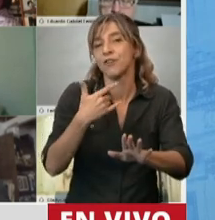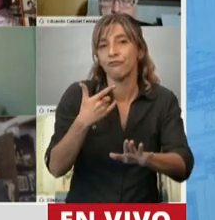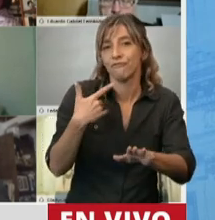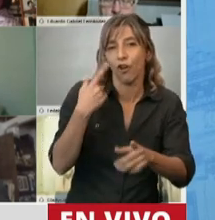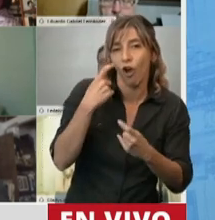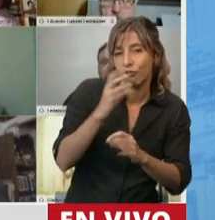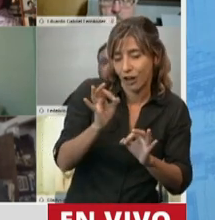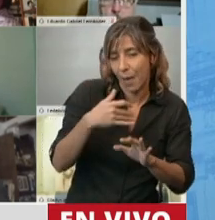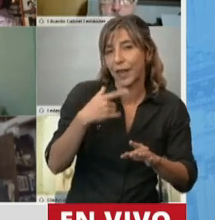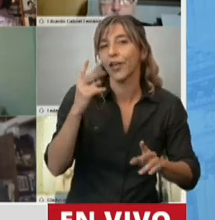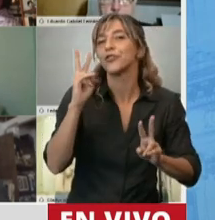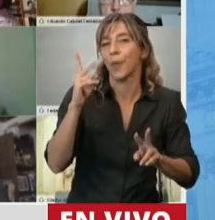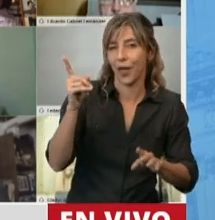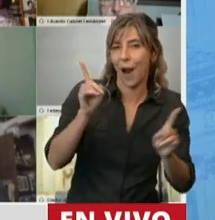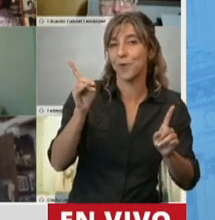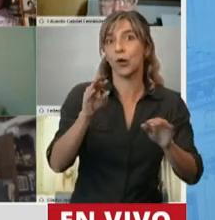hizo seña,